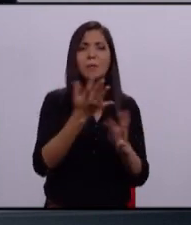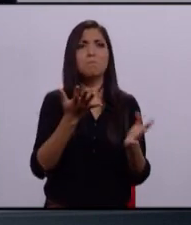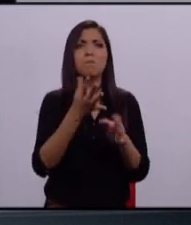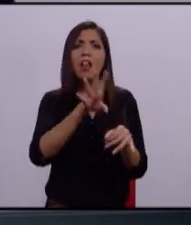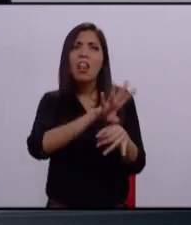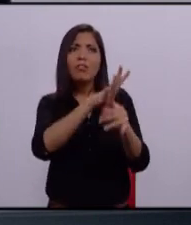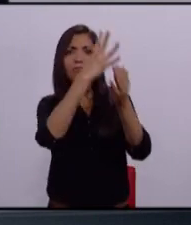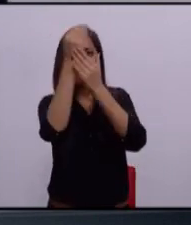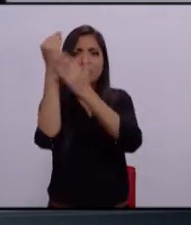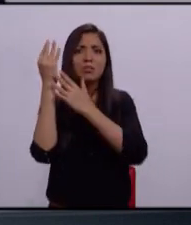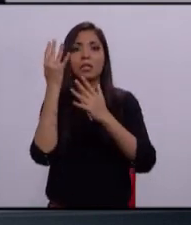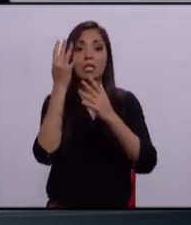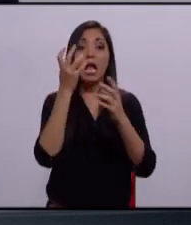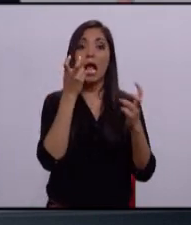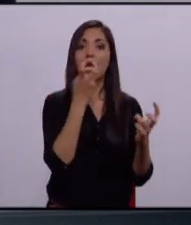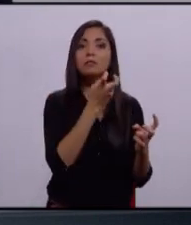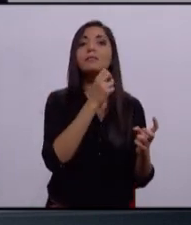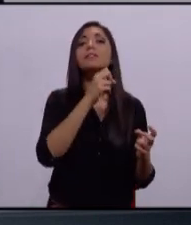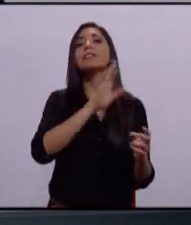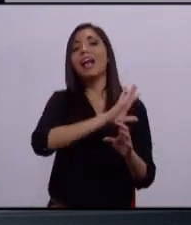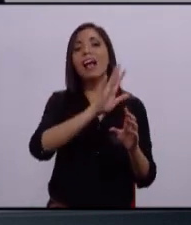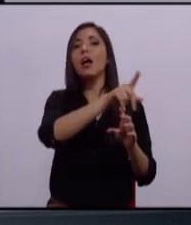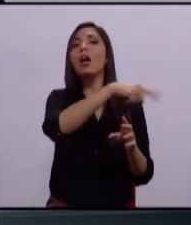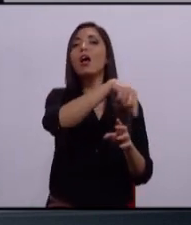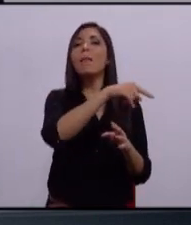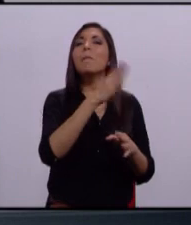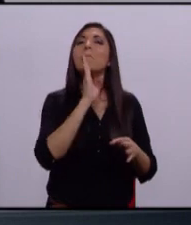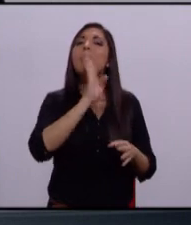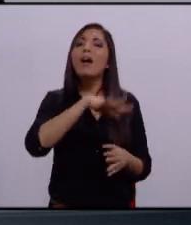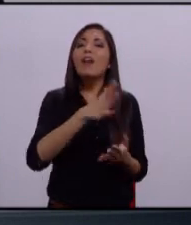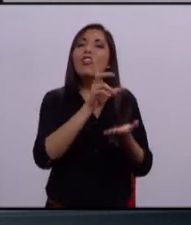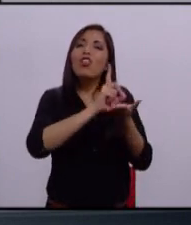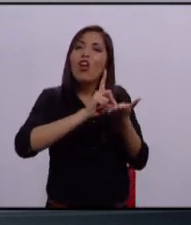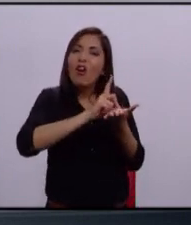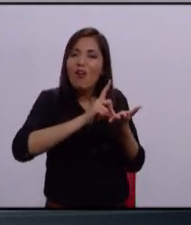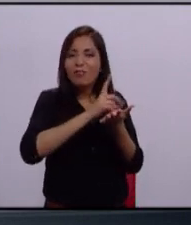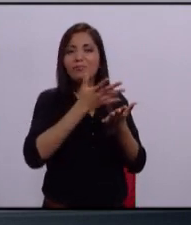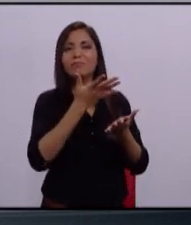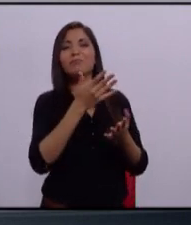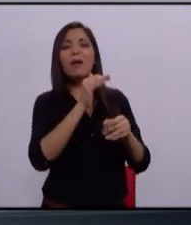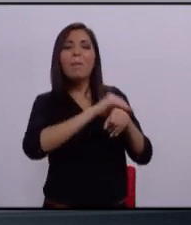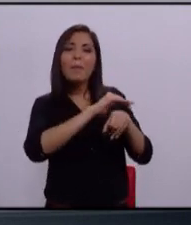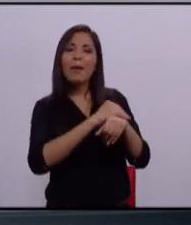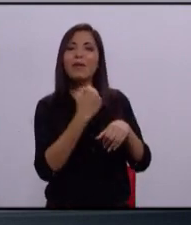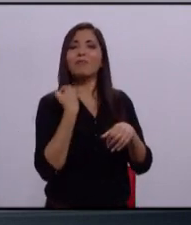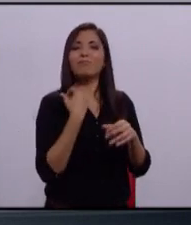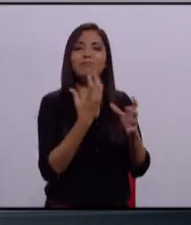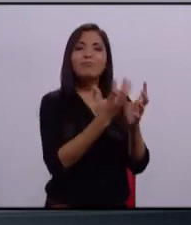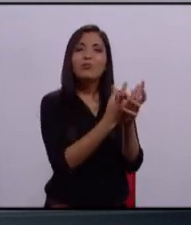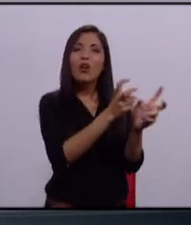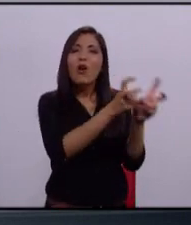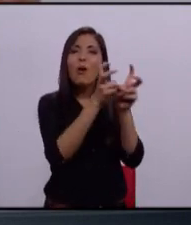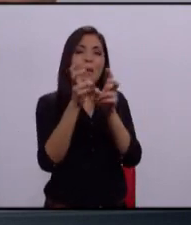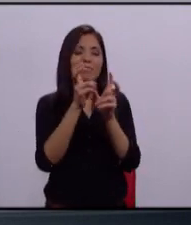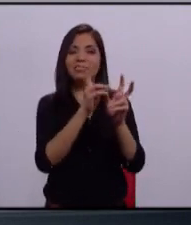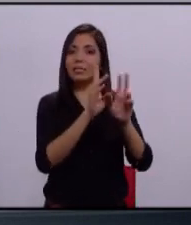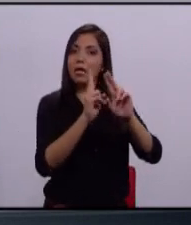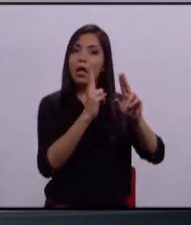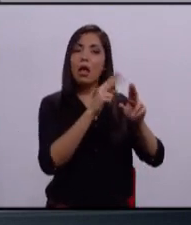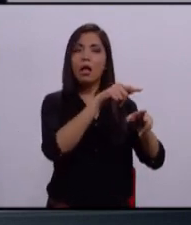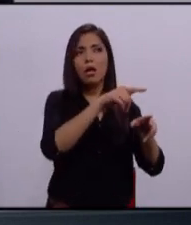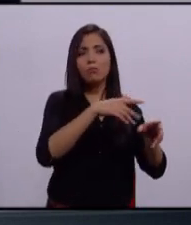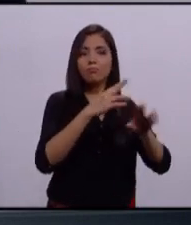electricistas, y con ello rescatarlos de la drogadicción y sobre todo de la delincuencia. Es con